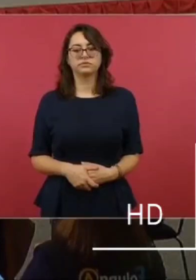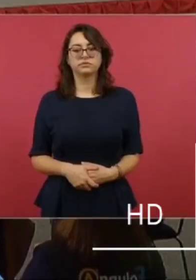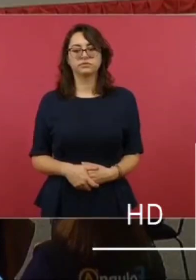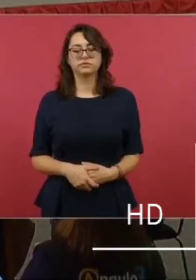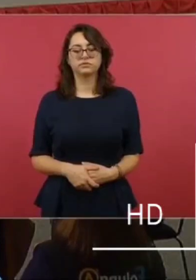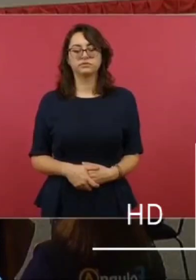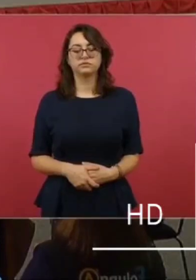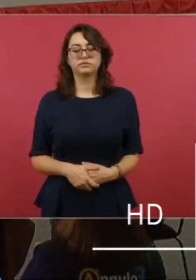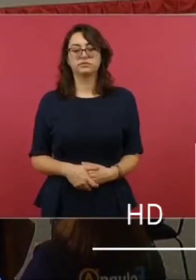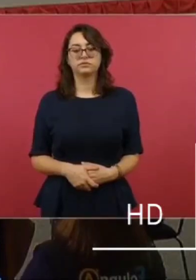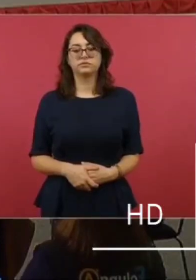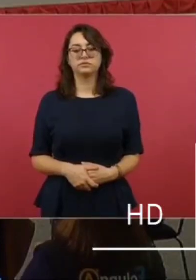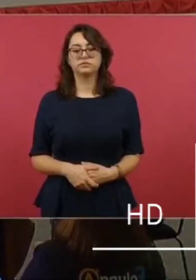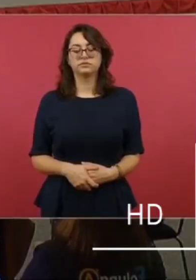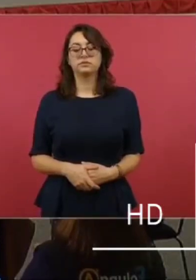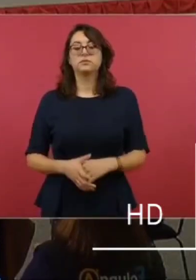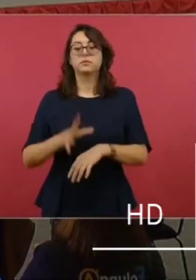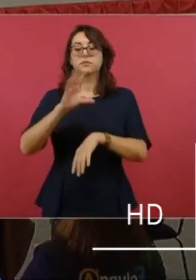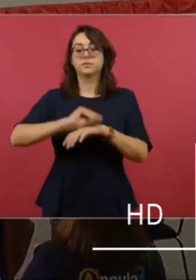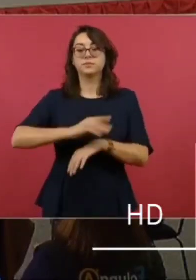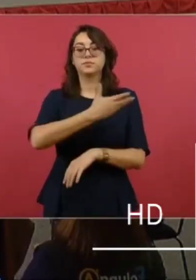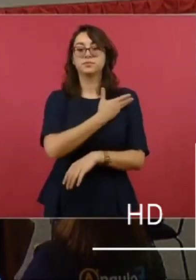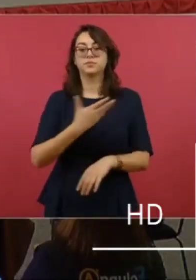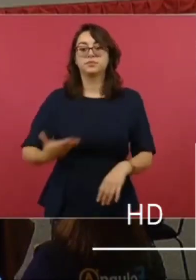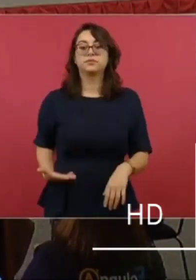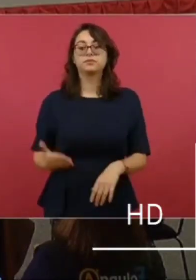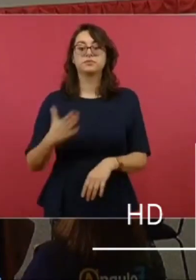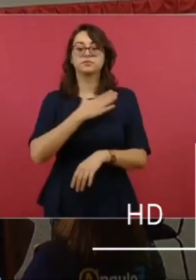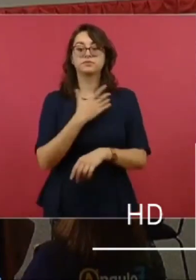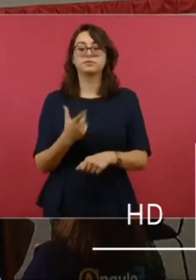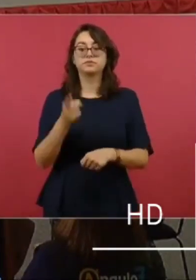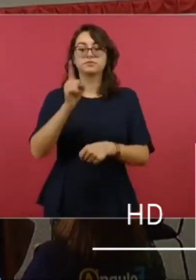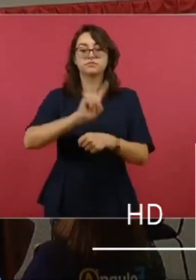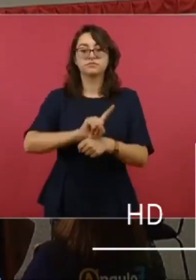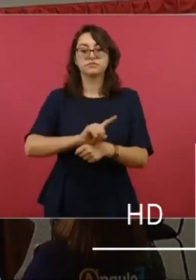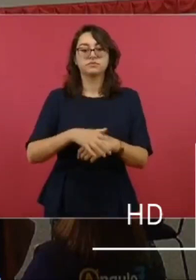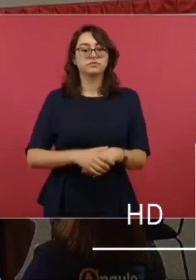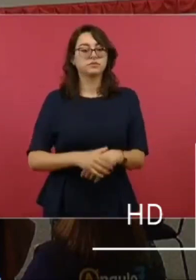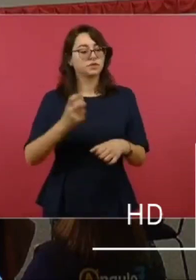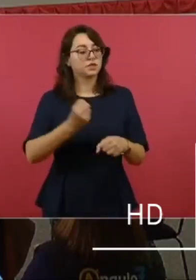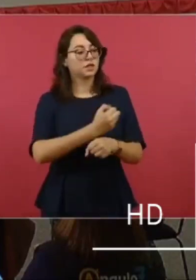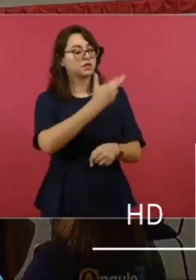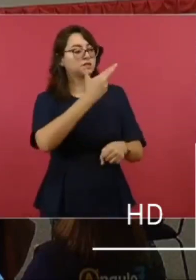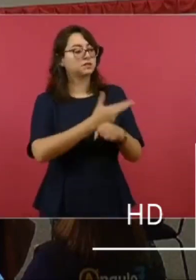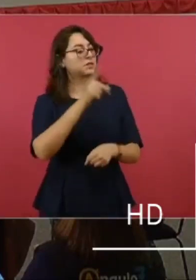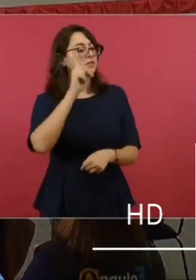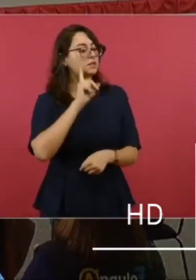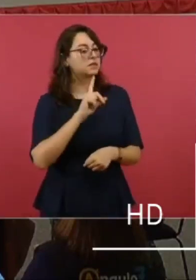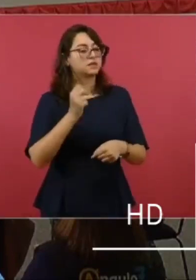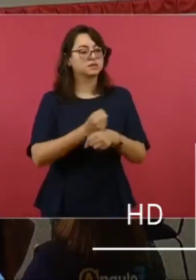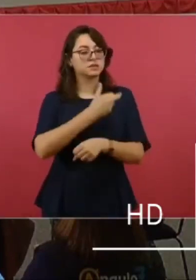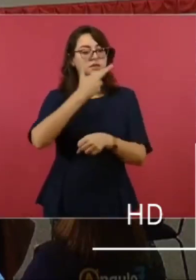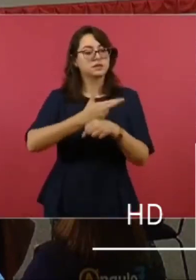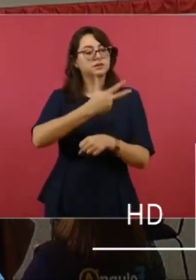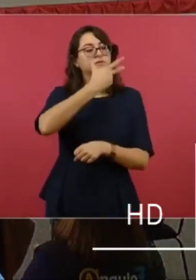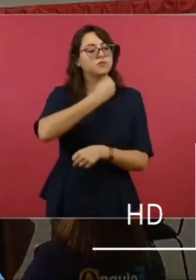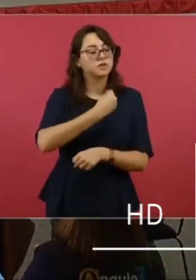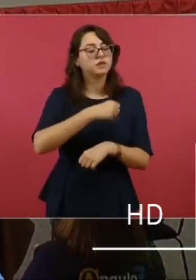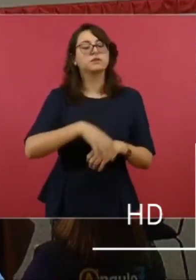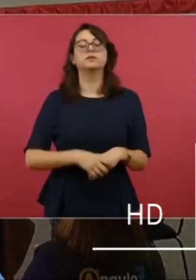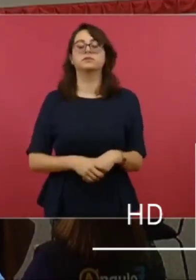con su permiso señor presidente buenos días secretarias secretarios y a todos los